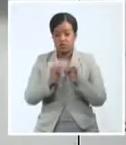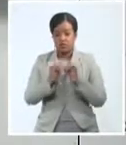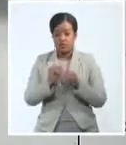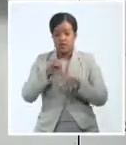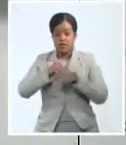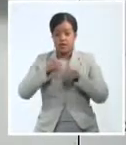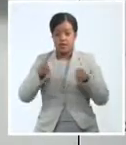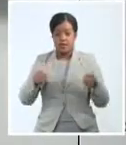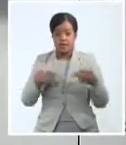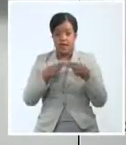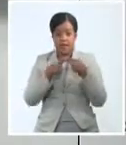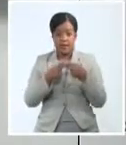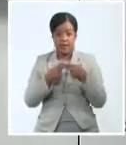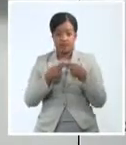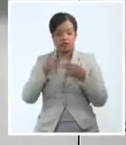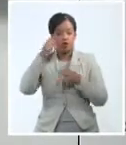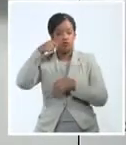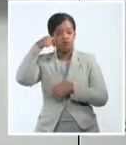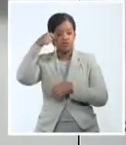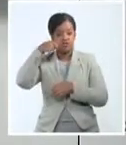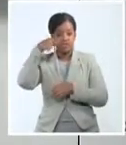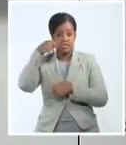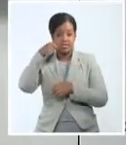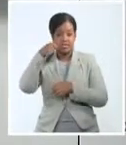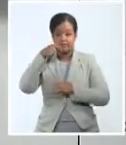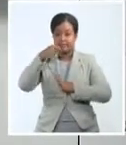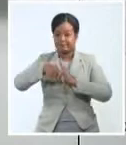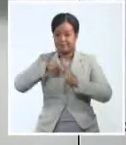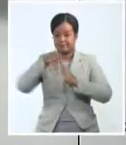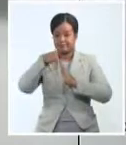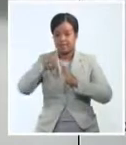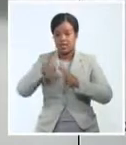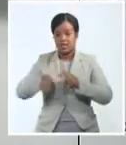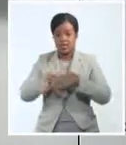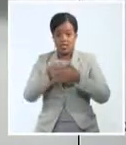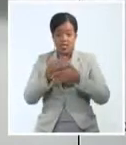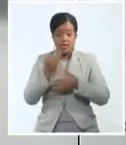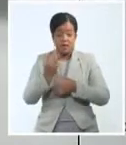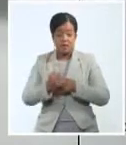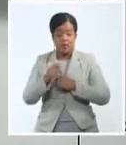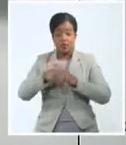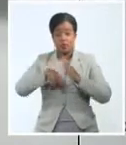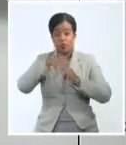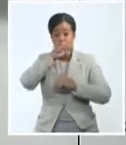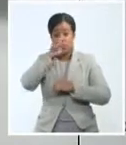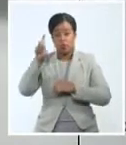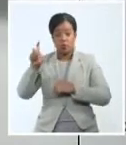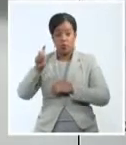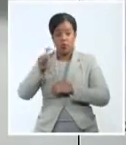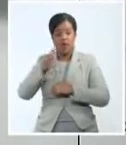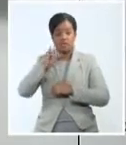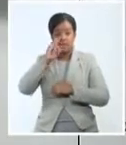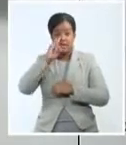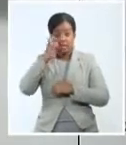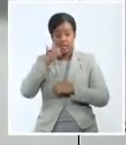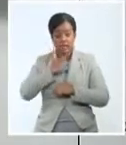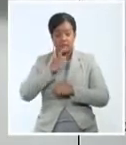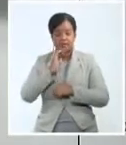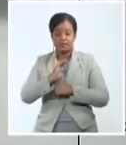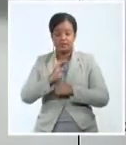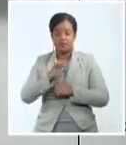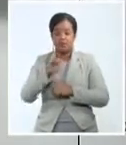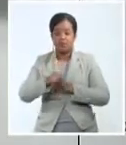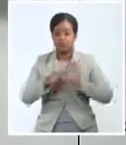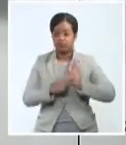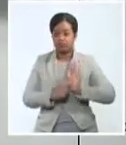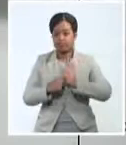encuentro de la crítica cinematográfica que realizó por estos días la Cinemateca de Cuba, el cine Charles Chaplin de La Capital exhibió en calidad de